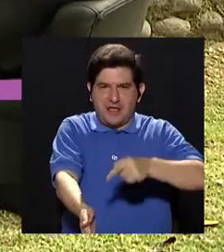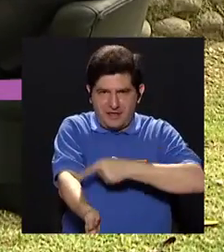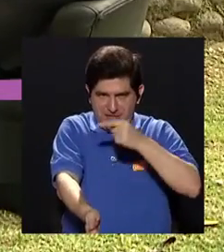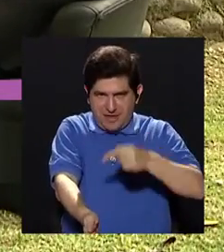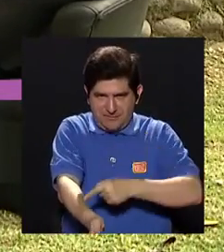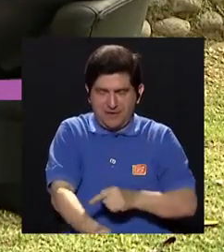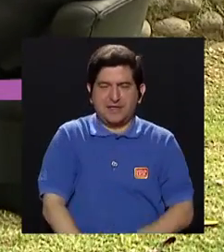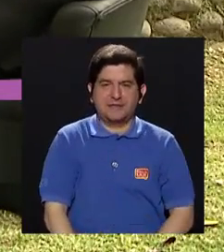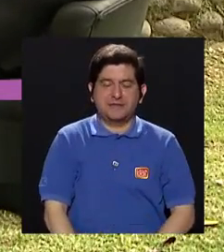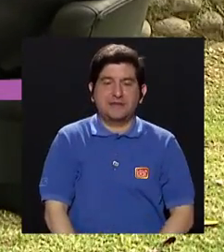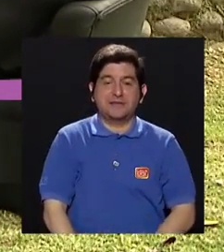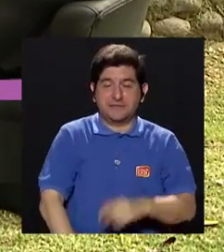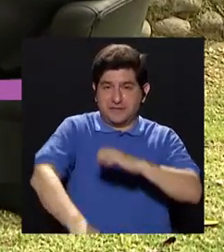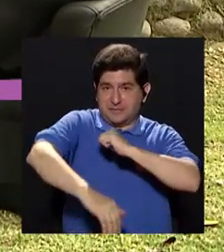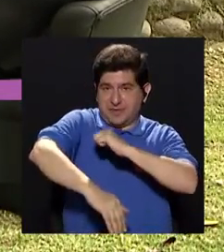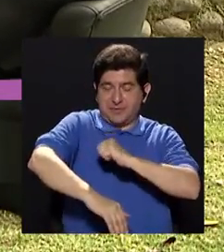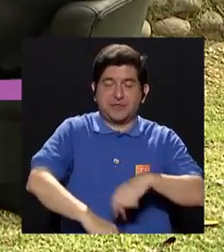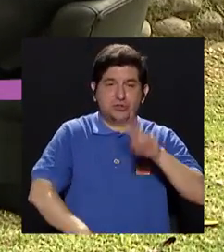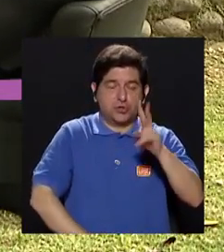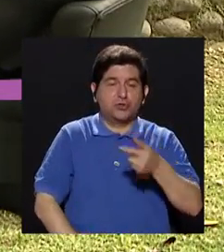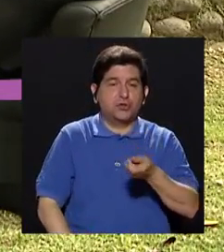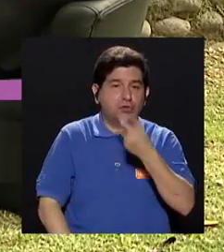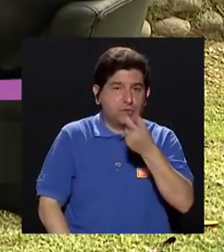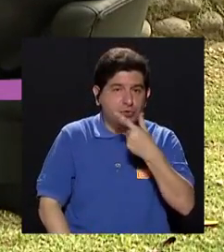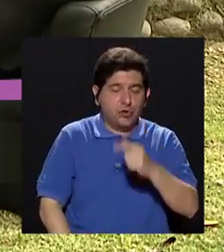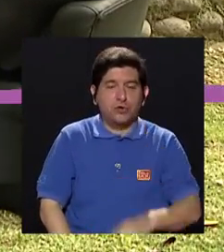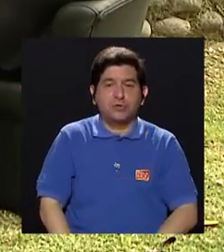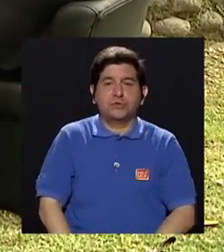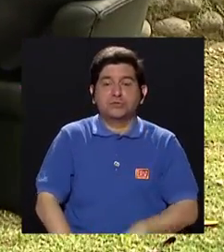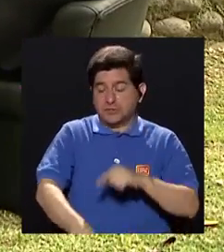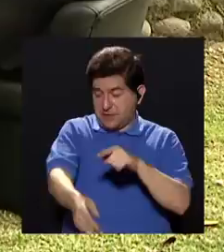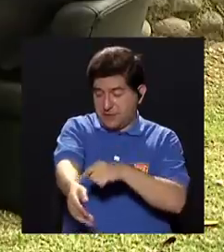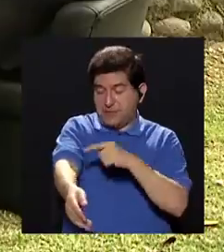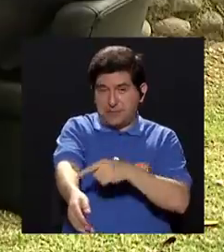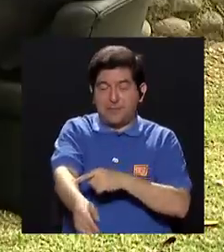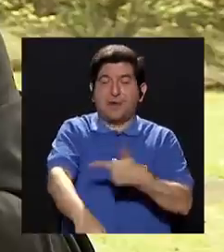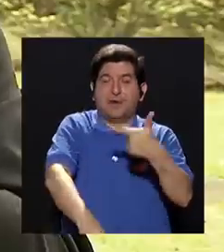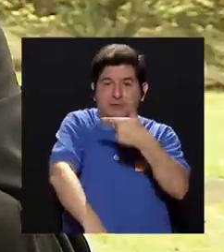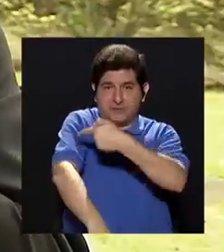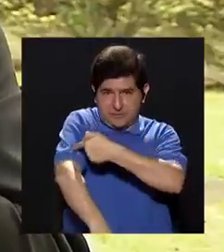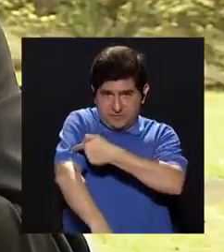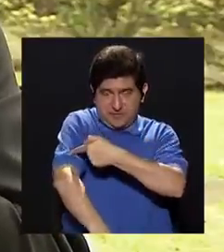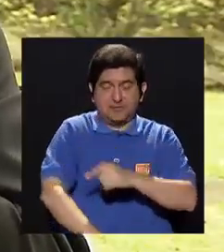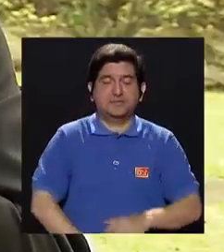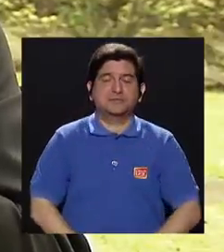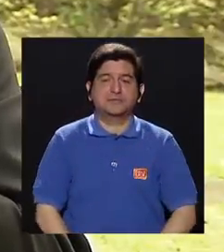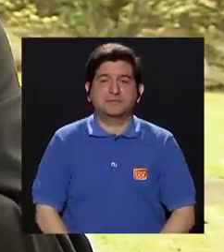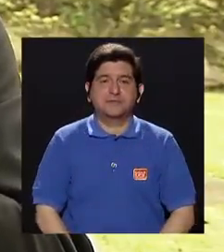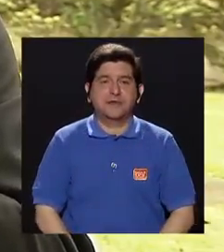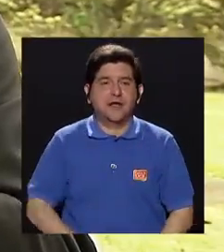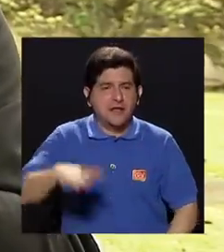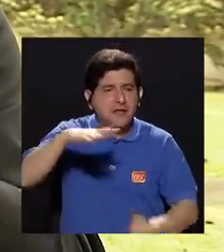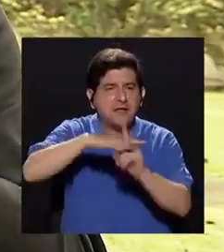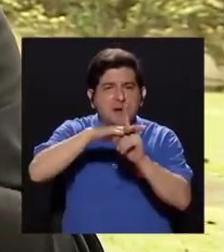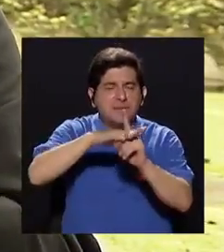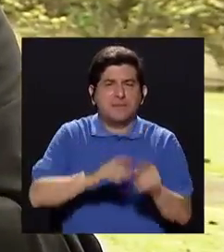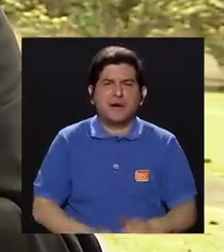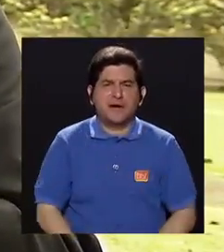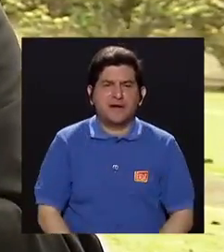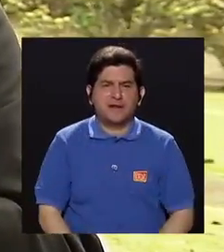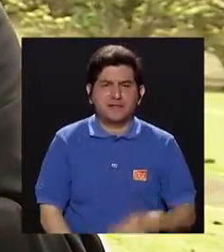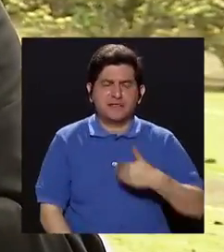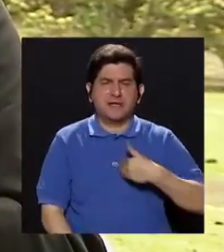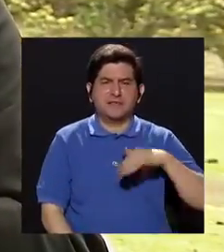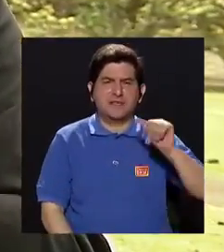hipertensión toma dos medicamentos, para la diabetes se aplica insulina, por ejemplo, y aparece que le diagnosticaron